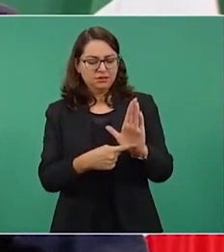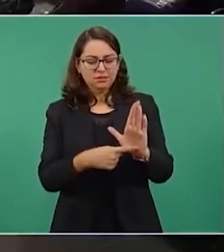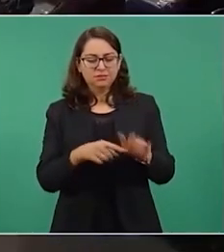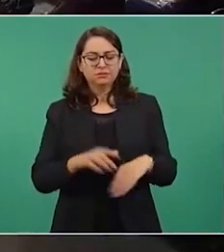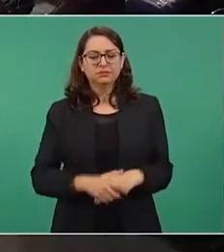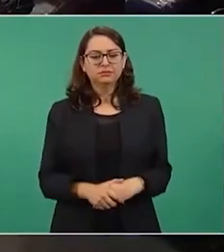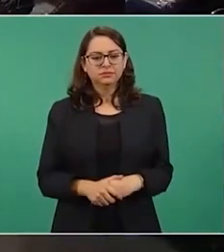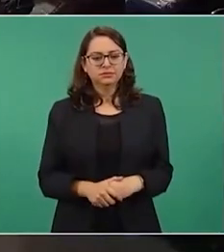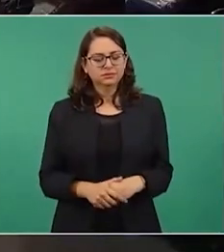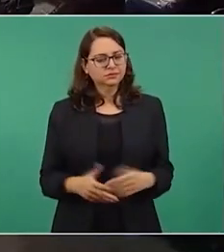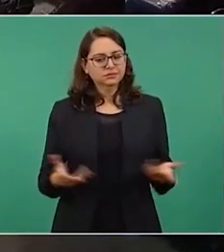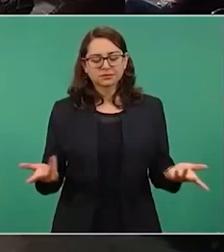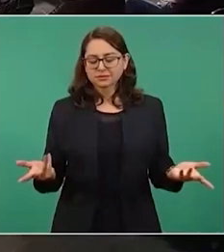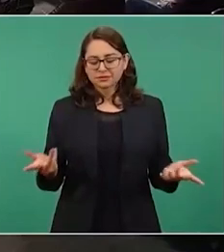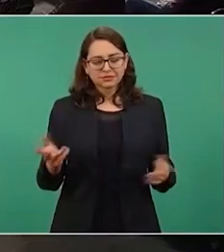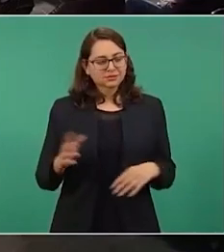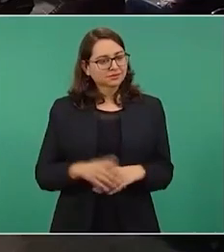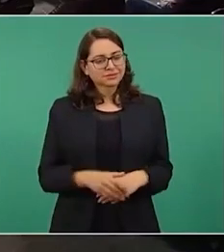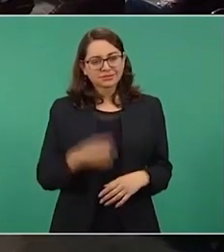Fíjense en qué anda.